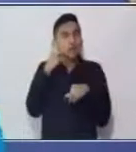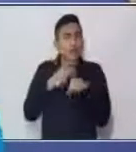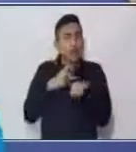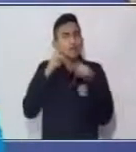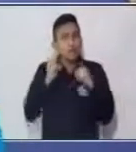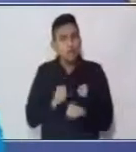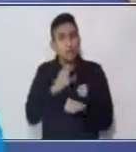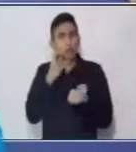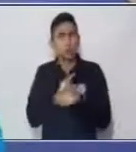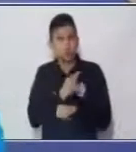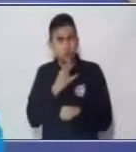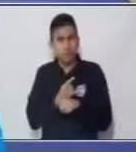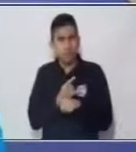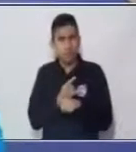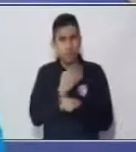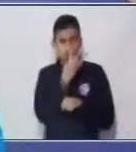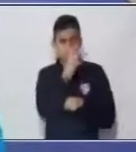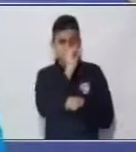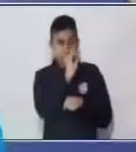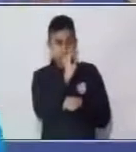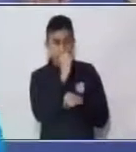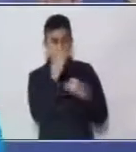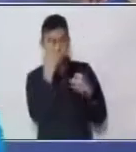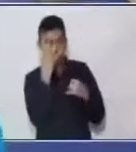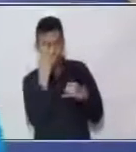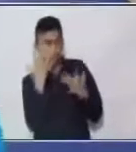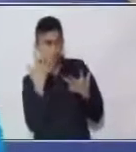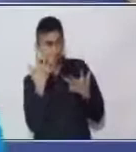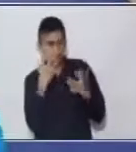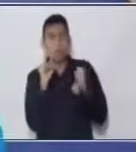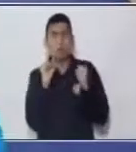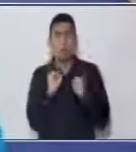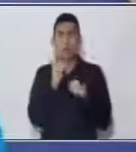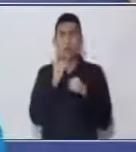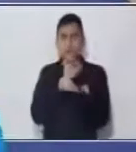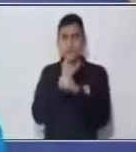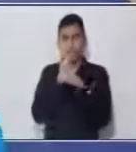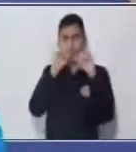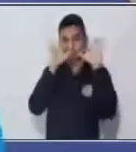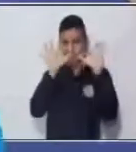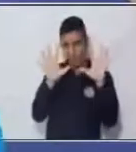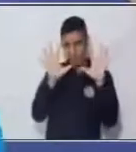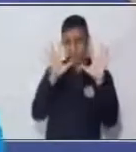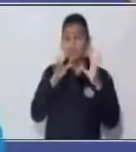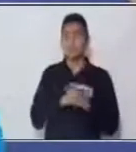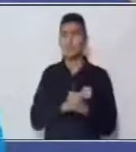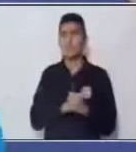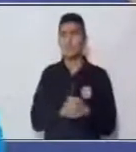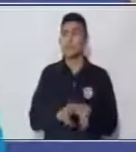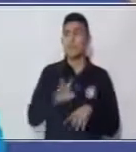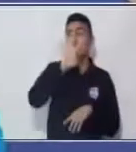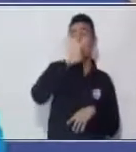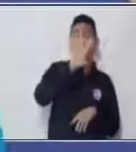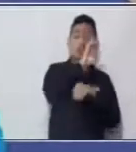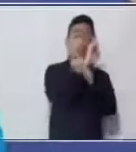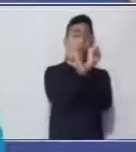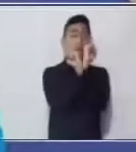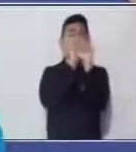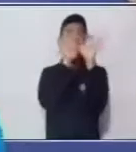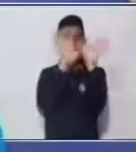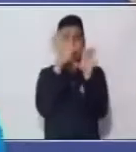en 40? Muy bien, caben en 40. 4 por 10, 40.